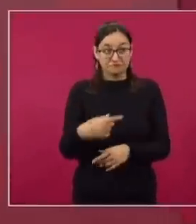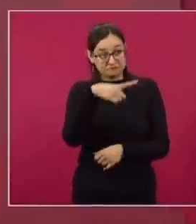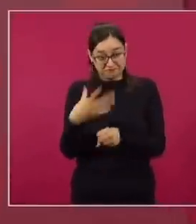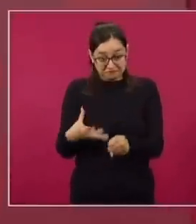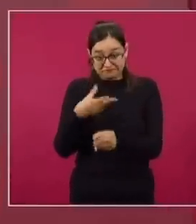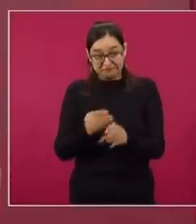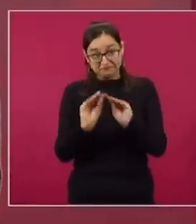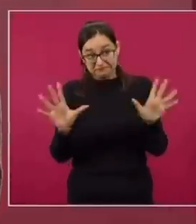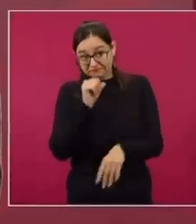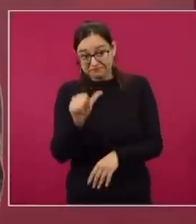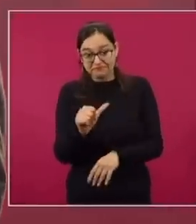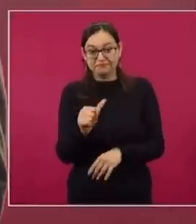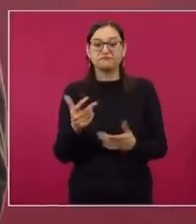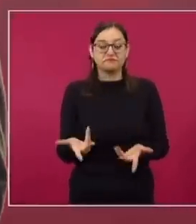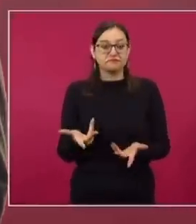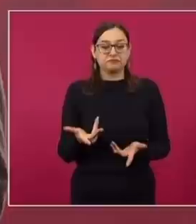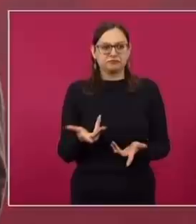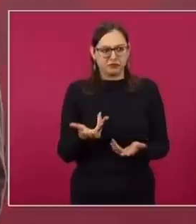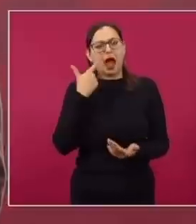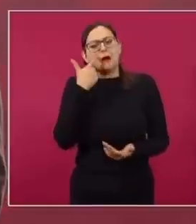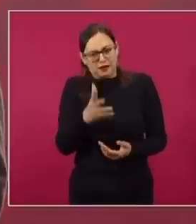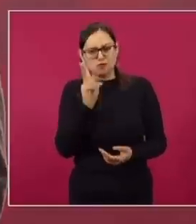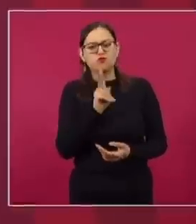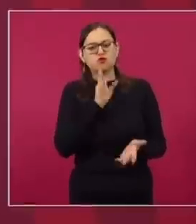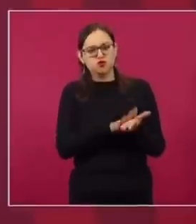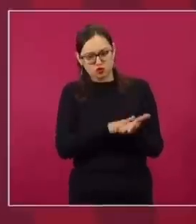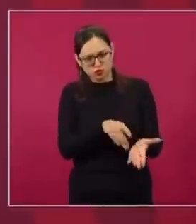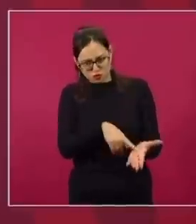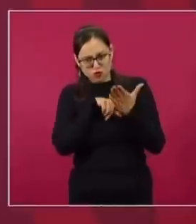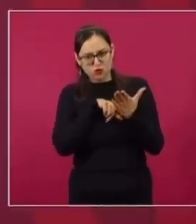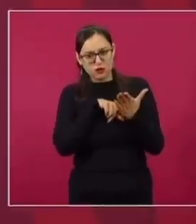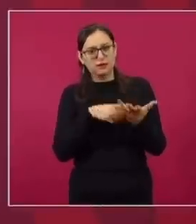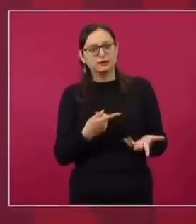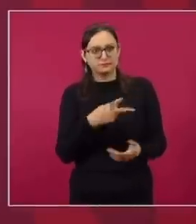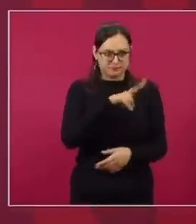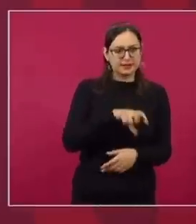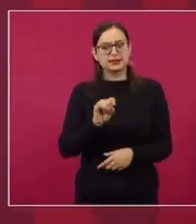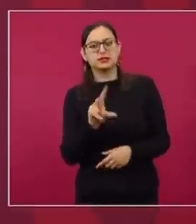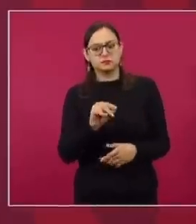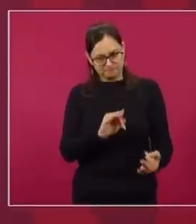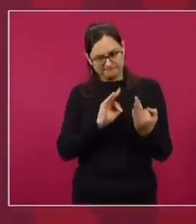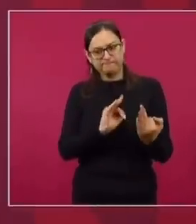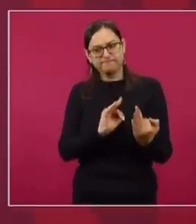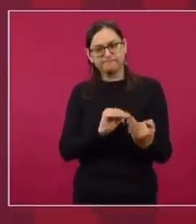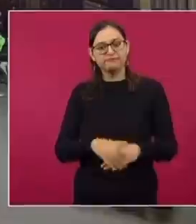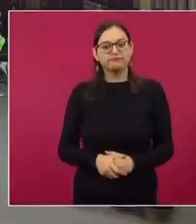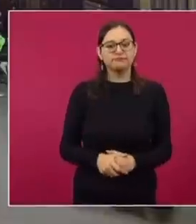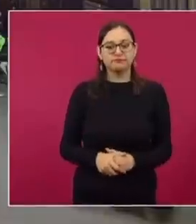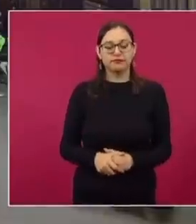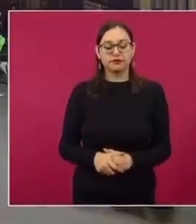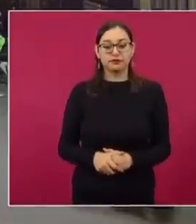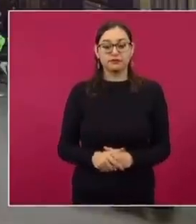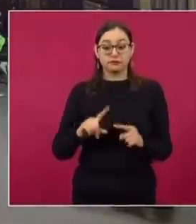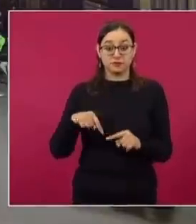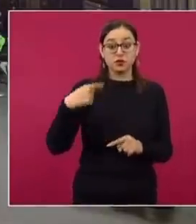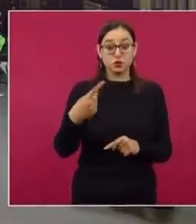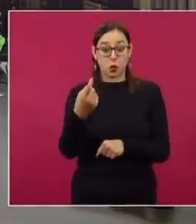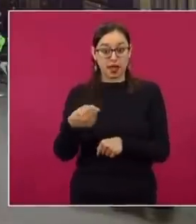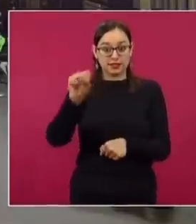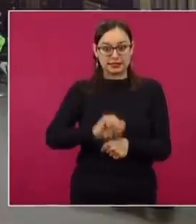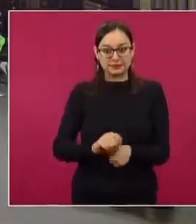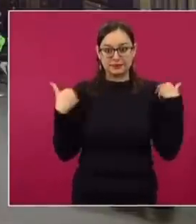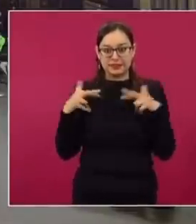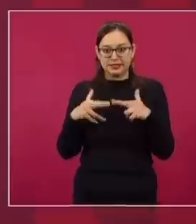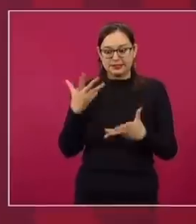que dé a conocer cuál es su fuente, si es cierto o no. Y a la semana el maestro